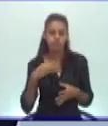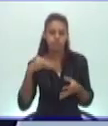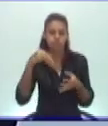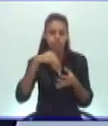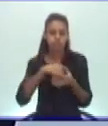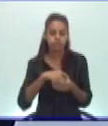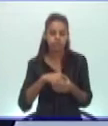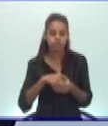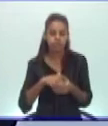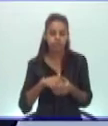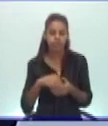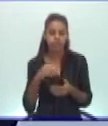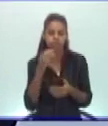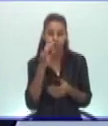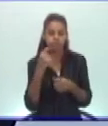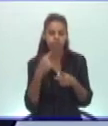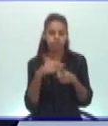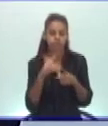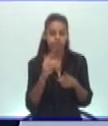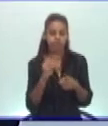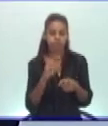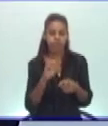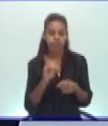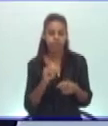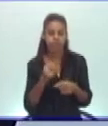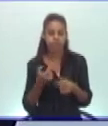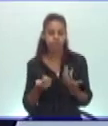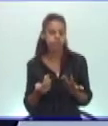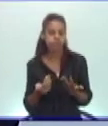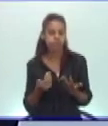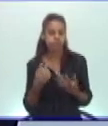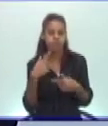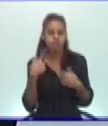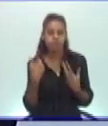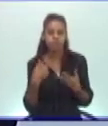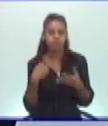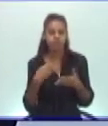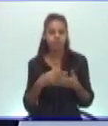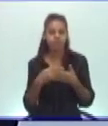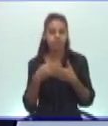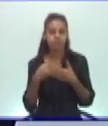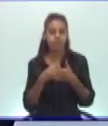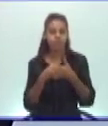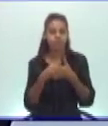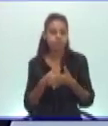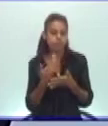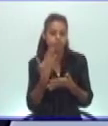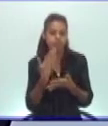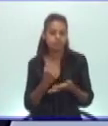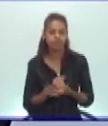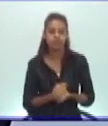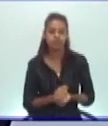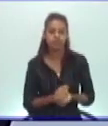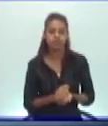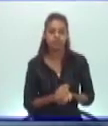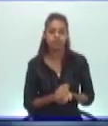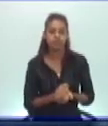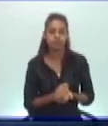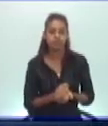haber drogas. Entonces tenemos que conocer de qué se trata para poder enfrentar esta situación. Vamos a observar entonces el siguiente documental.